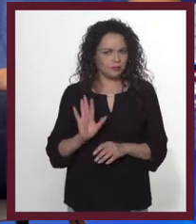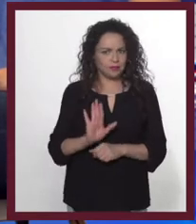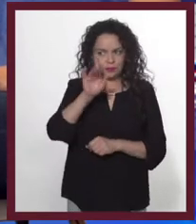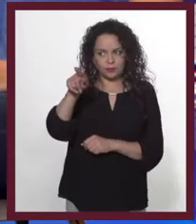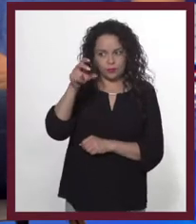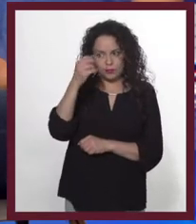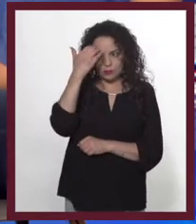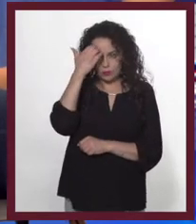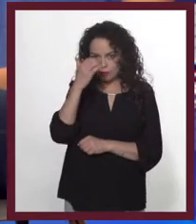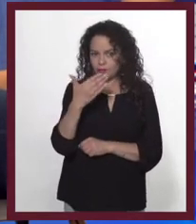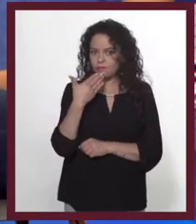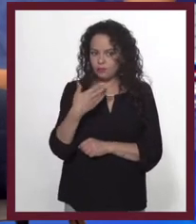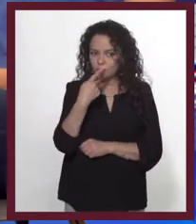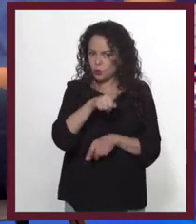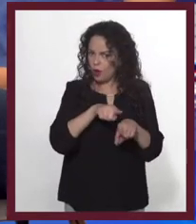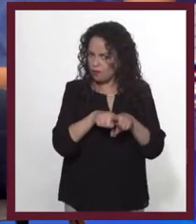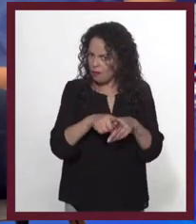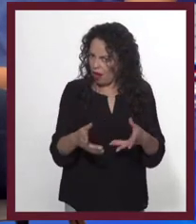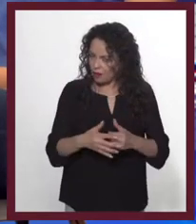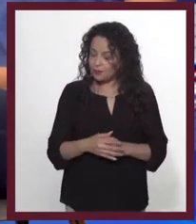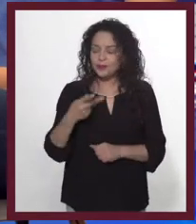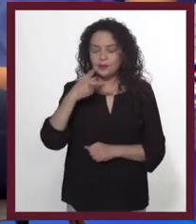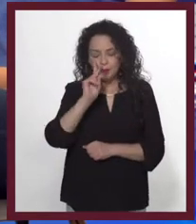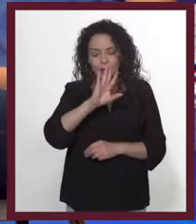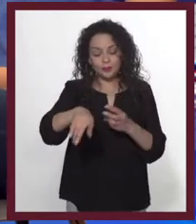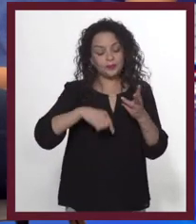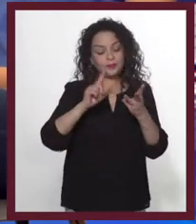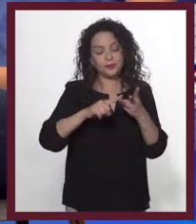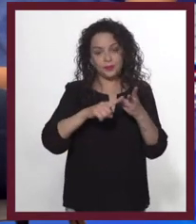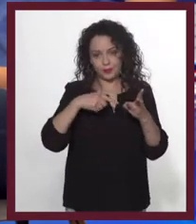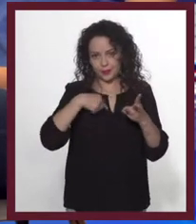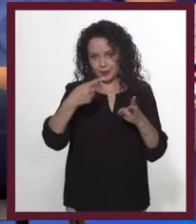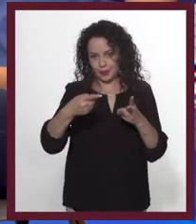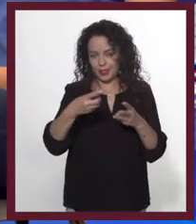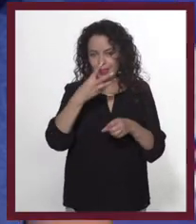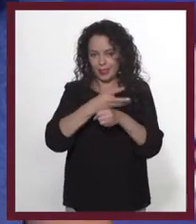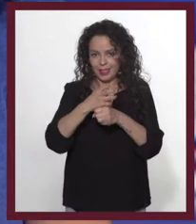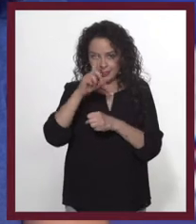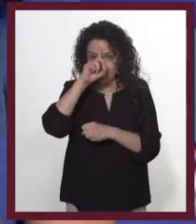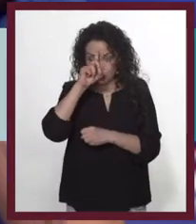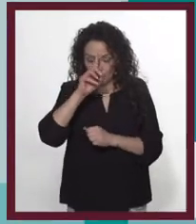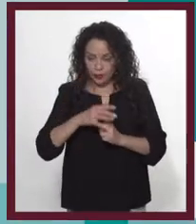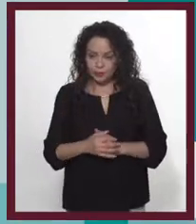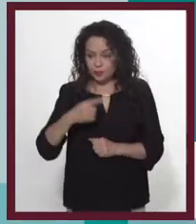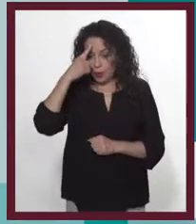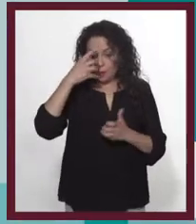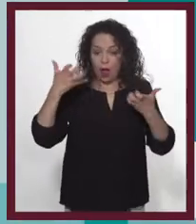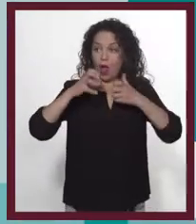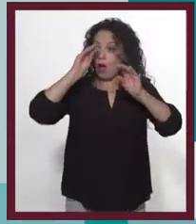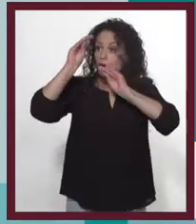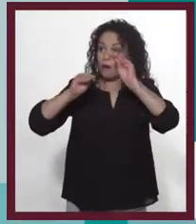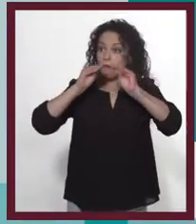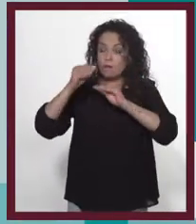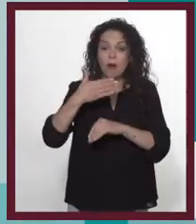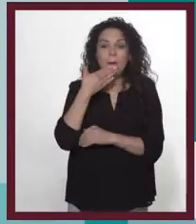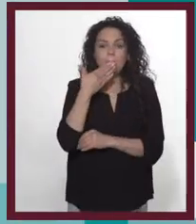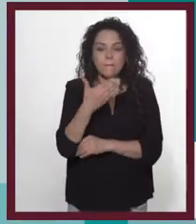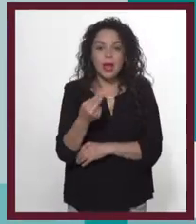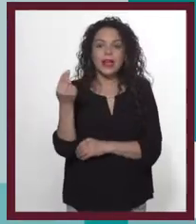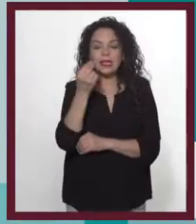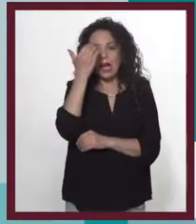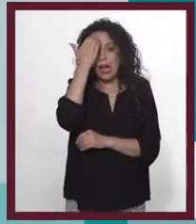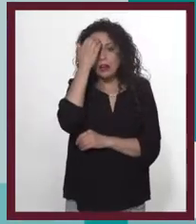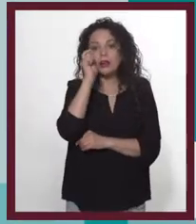impresión de que no conoce muy bien a su hermano. Esto nos lleva al siguiente consejo. Para hacer un gran anuncio,